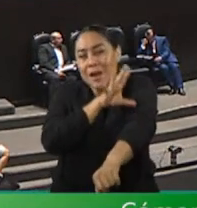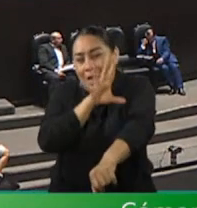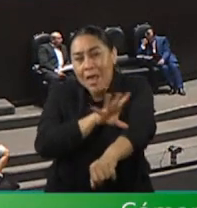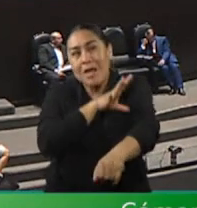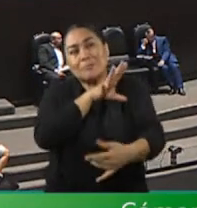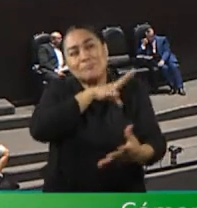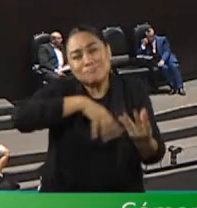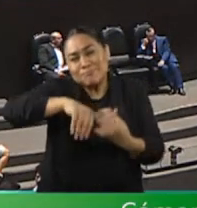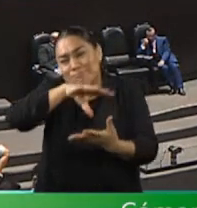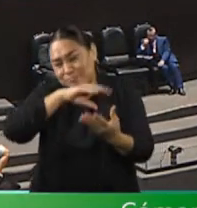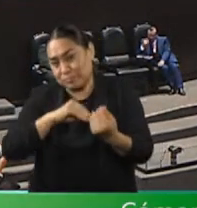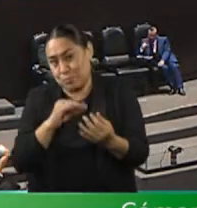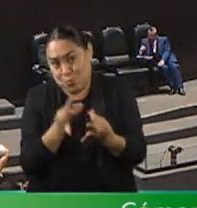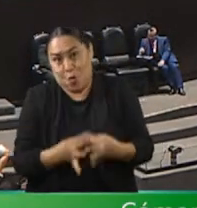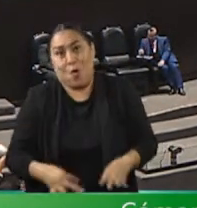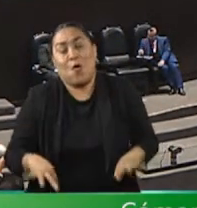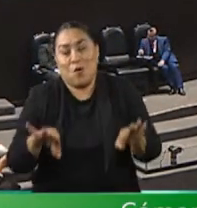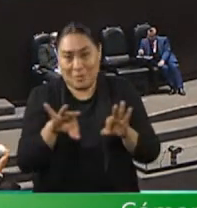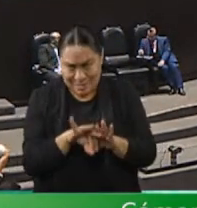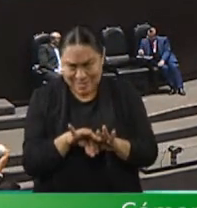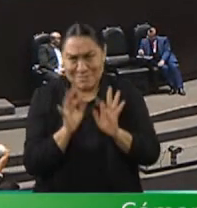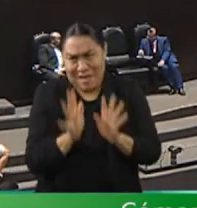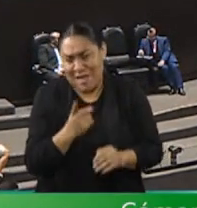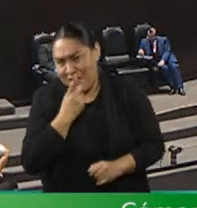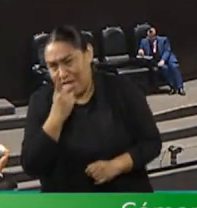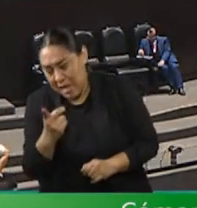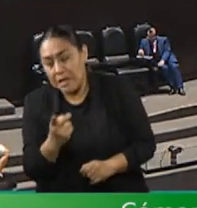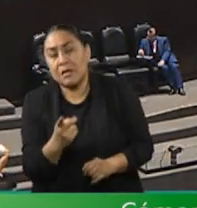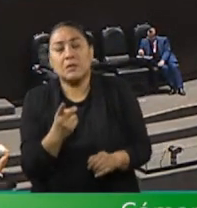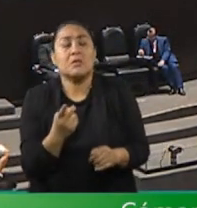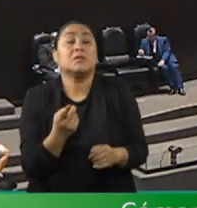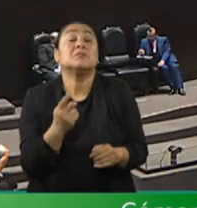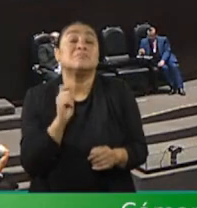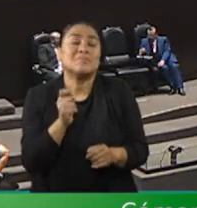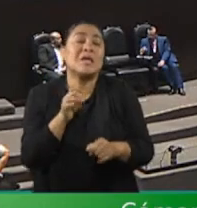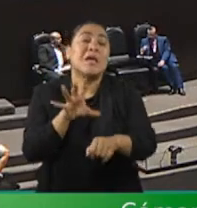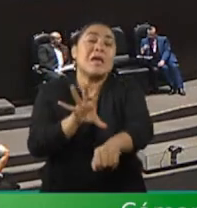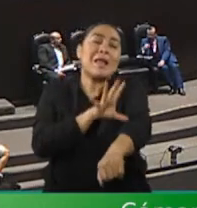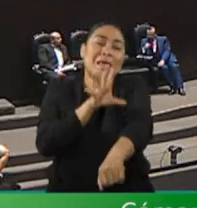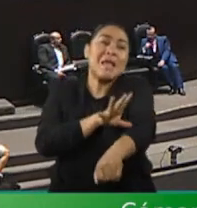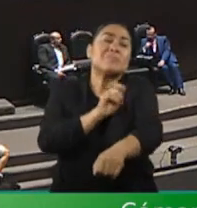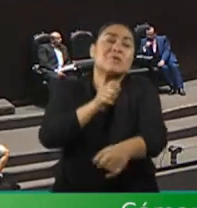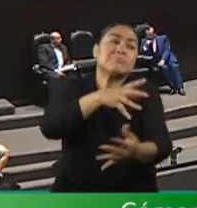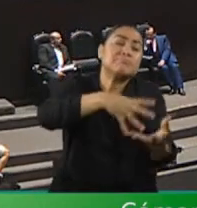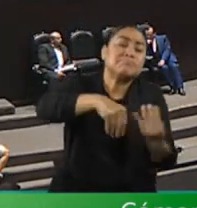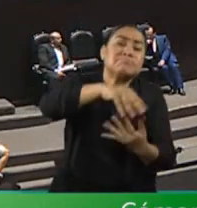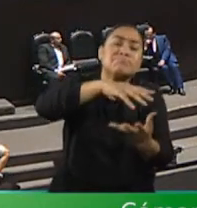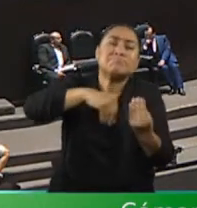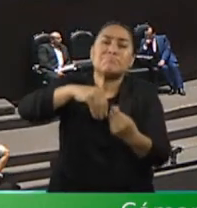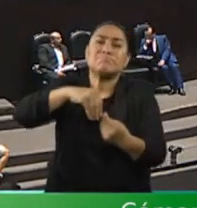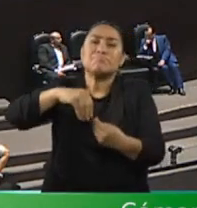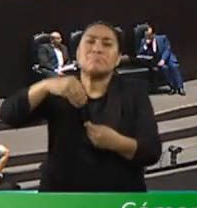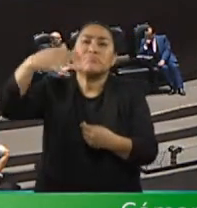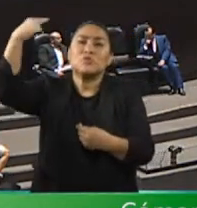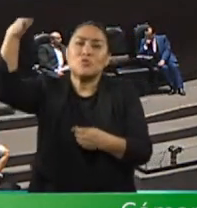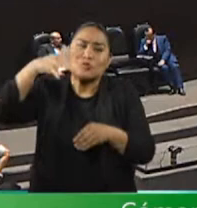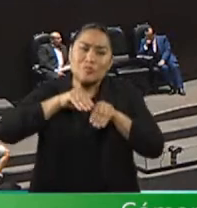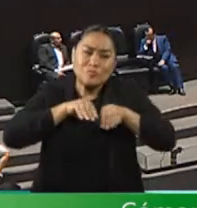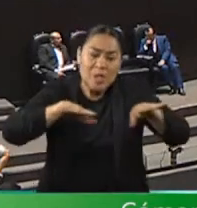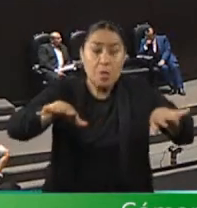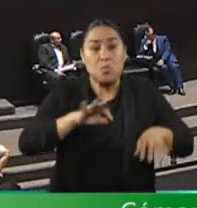materia y concretamente establecer que las energías renovables tengan una participación del